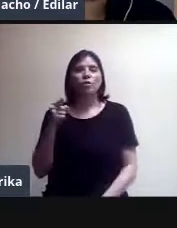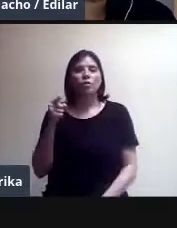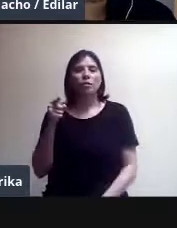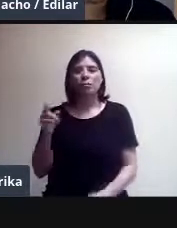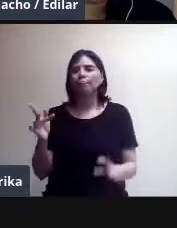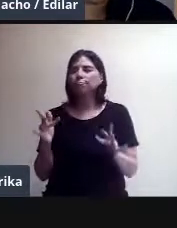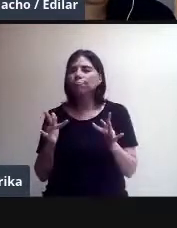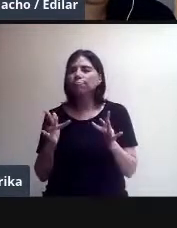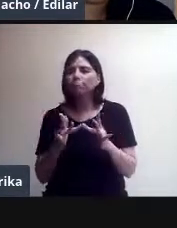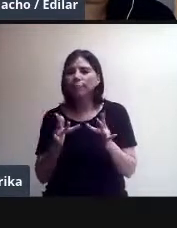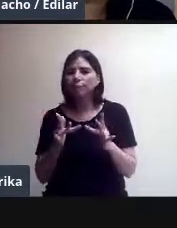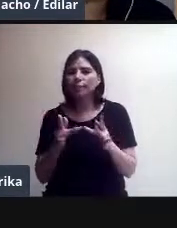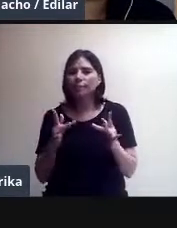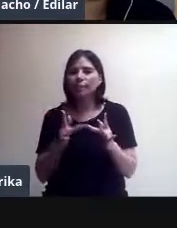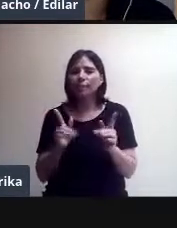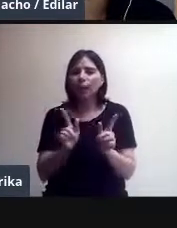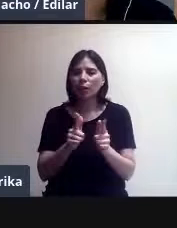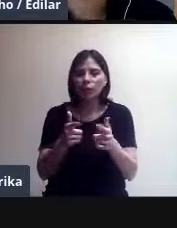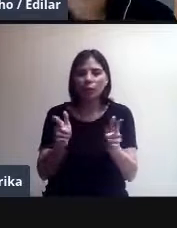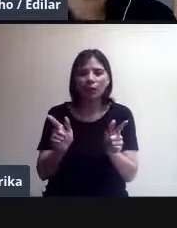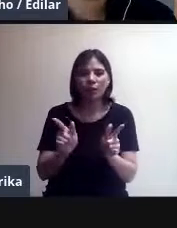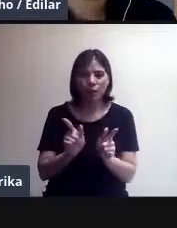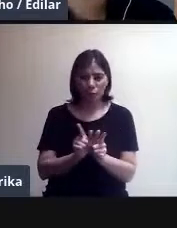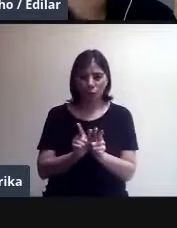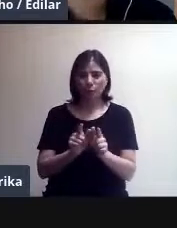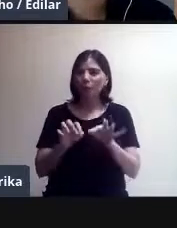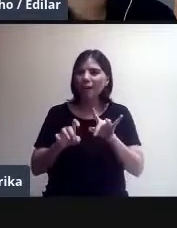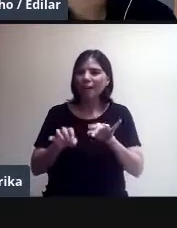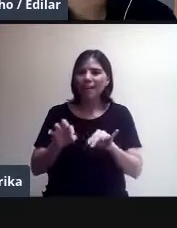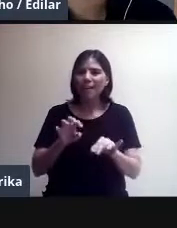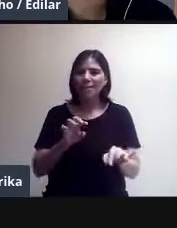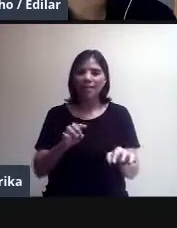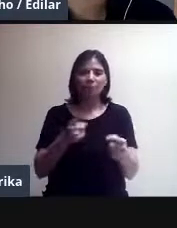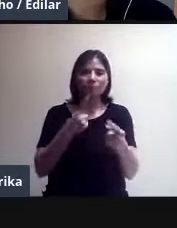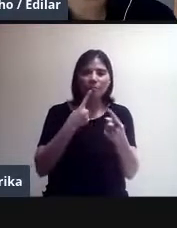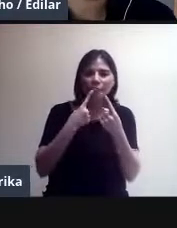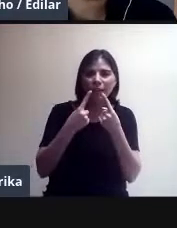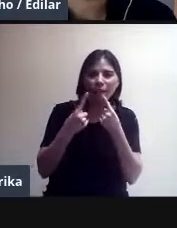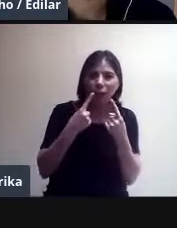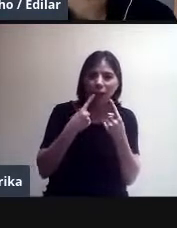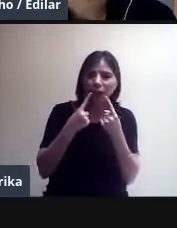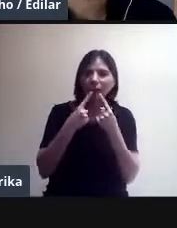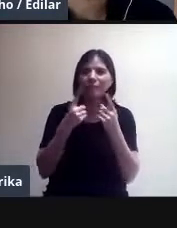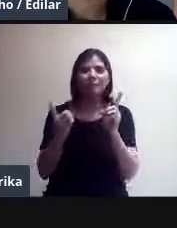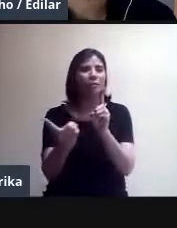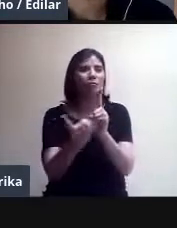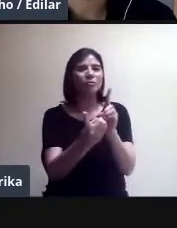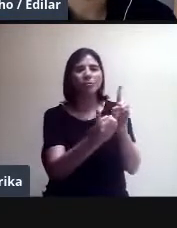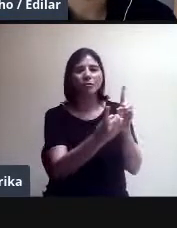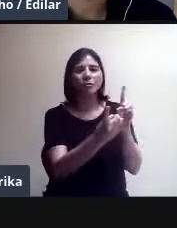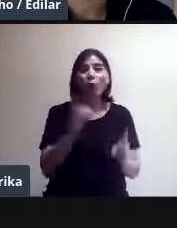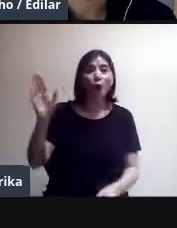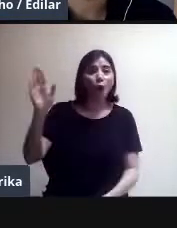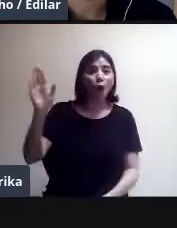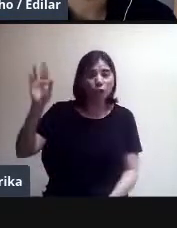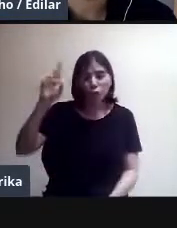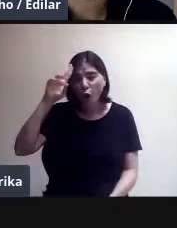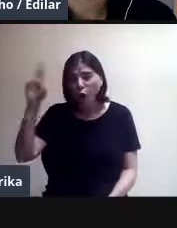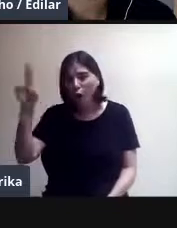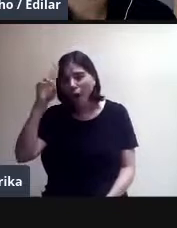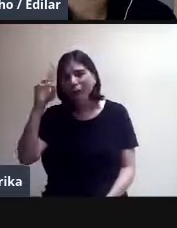tener por el chat una interacción. Hola, Berta, qué gusto verte. Hola, Israel. Mario, Sagrario, Maribel, qué gusto.